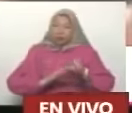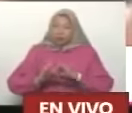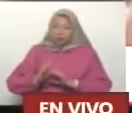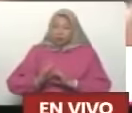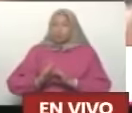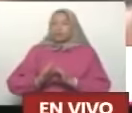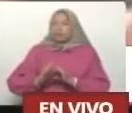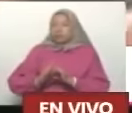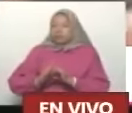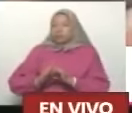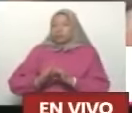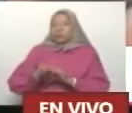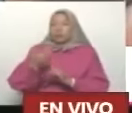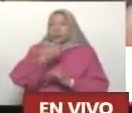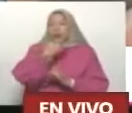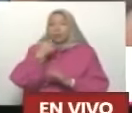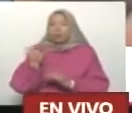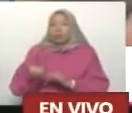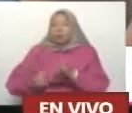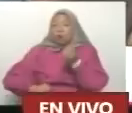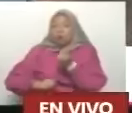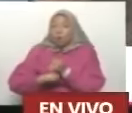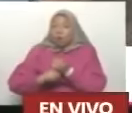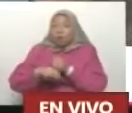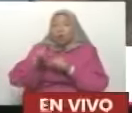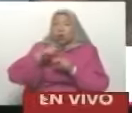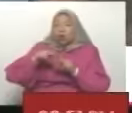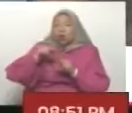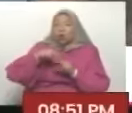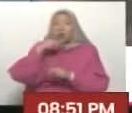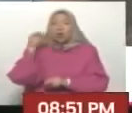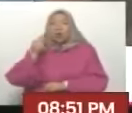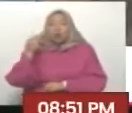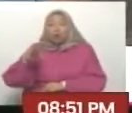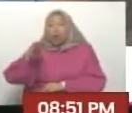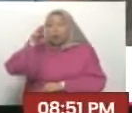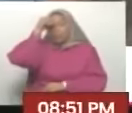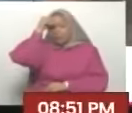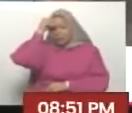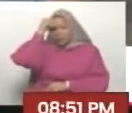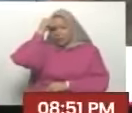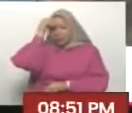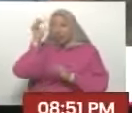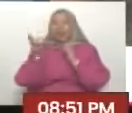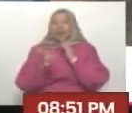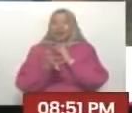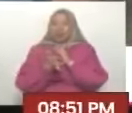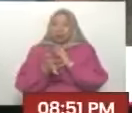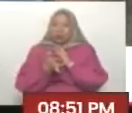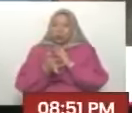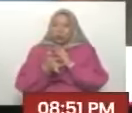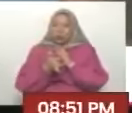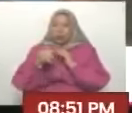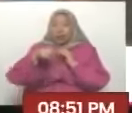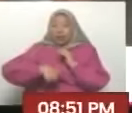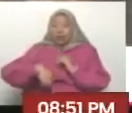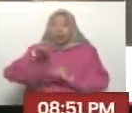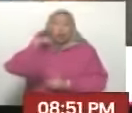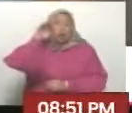fortalecer el semillero científico. Aquí en Chirimena nos encontramos los científicos del futuro.